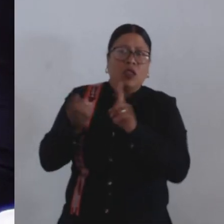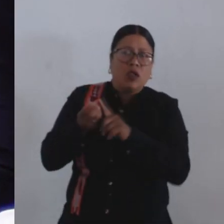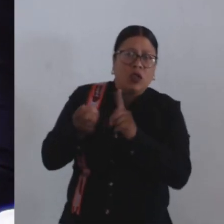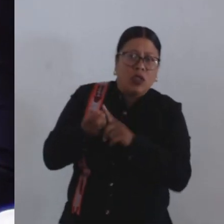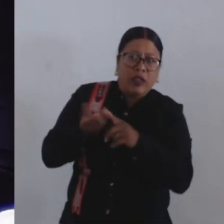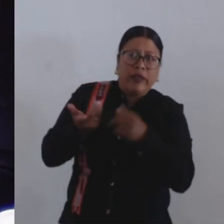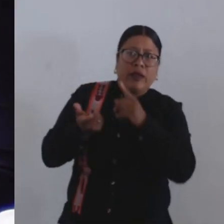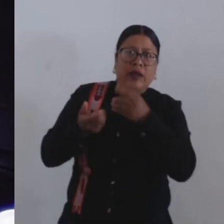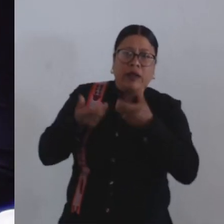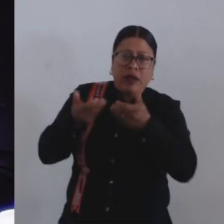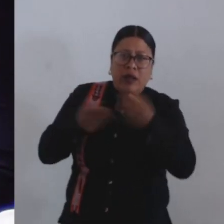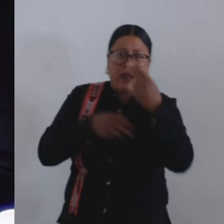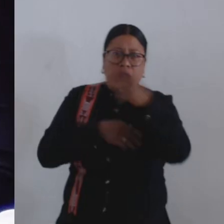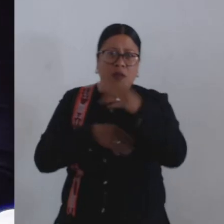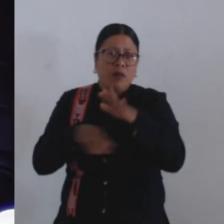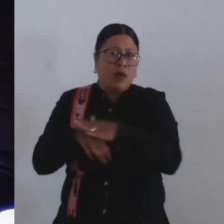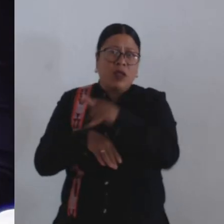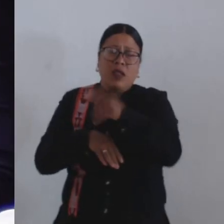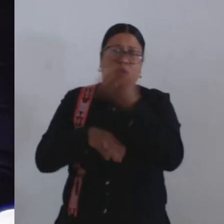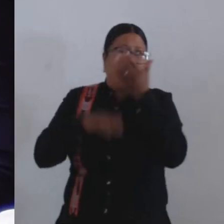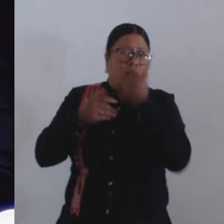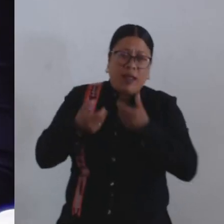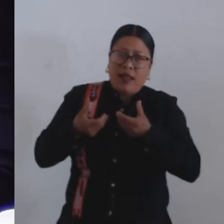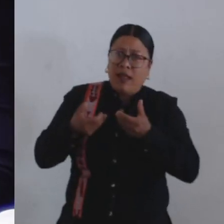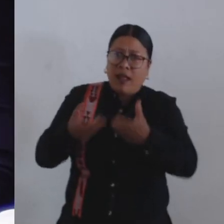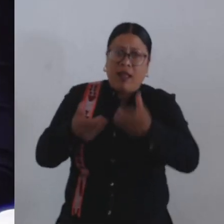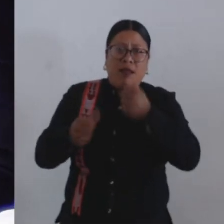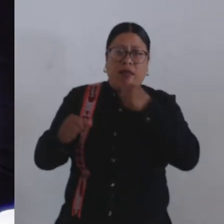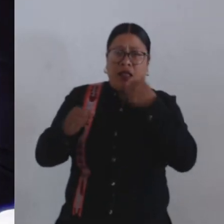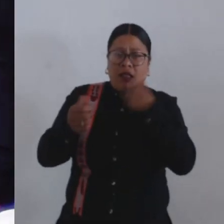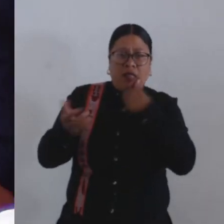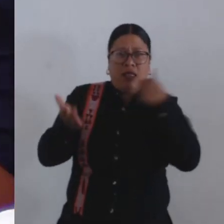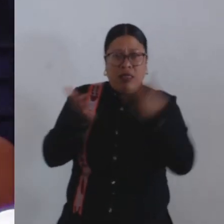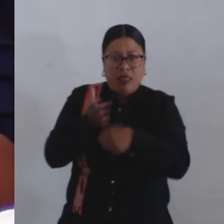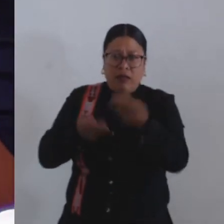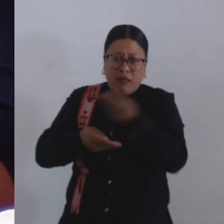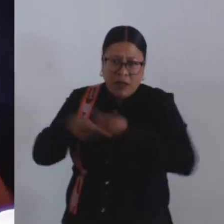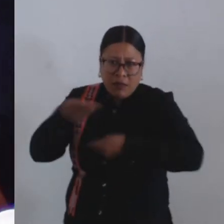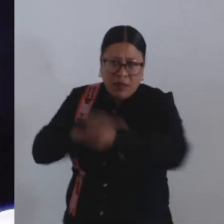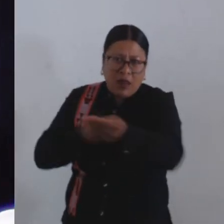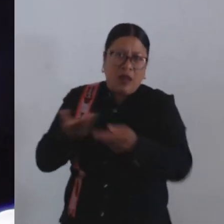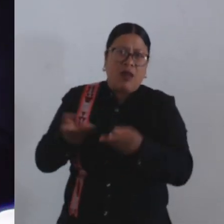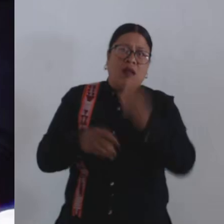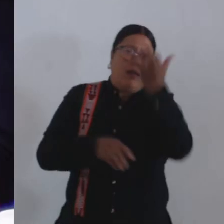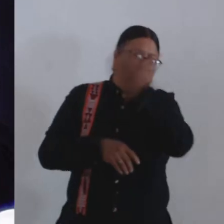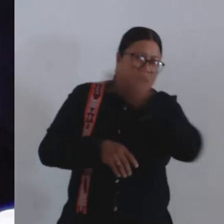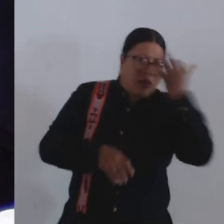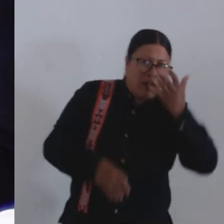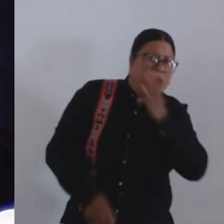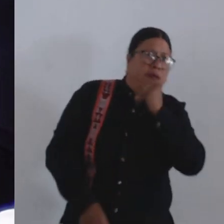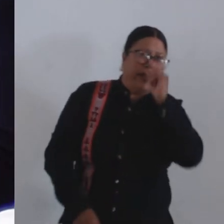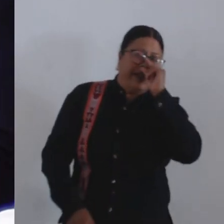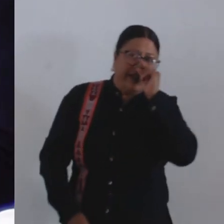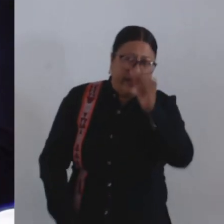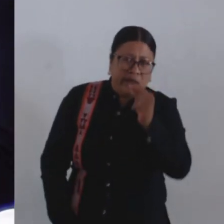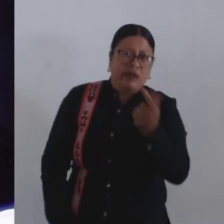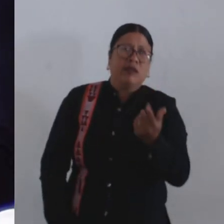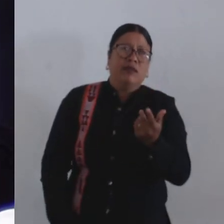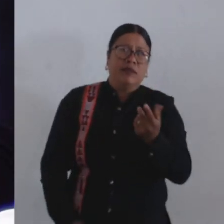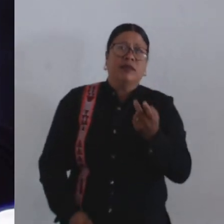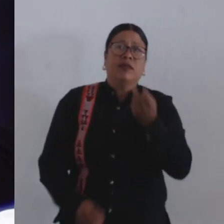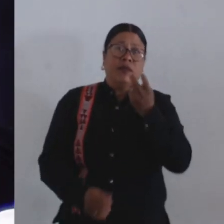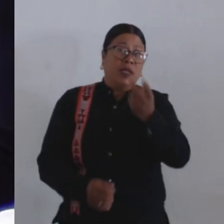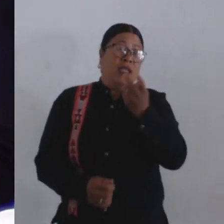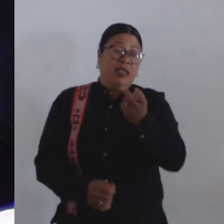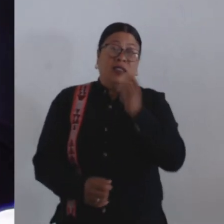es el no poder recibir inclusive correspondencia, no poder tener la identificación en forma satelital, pero